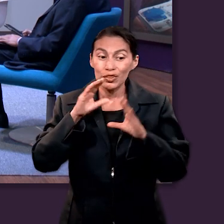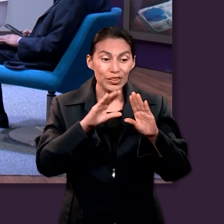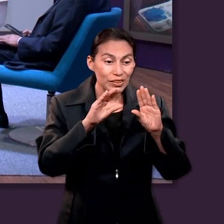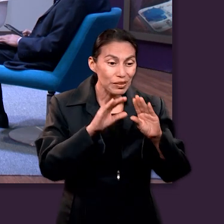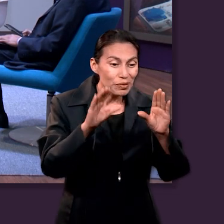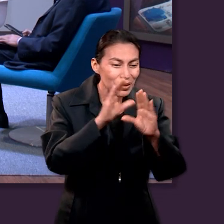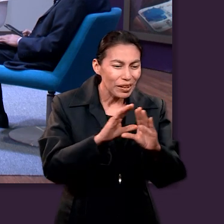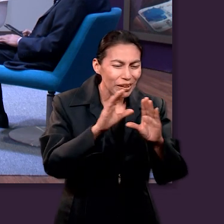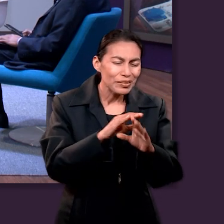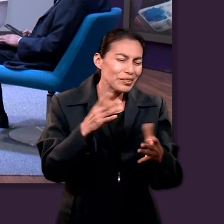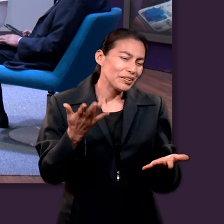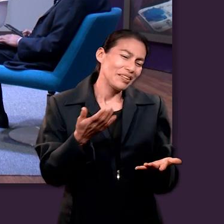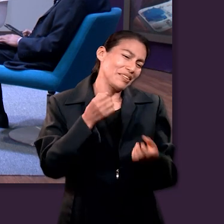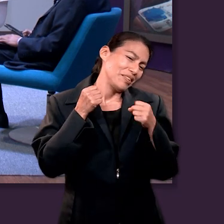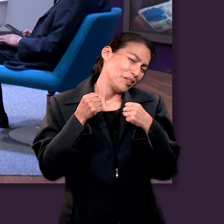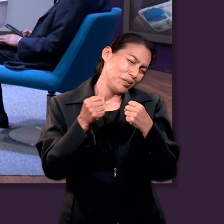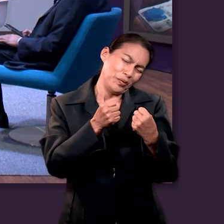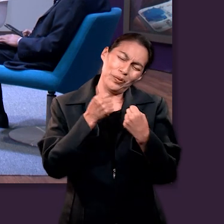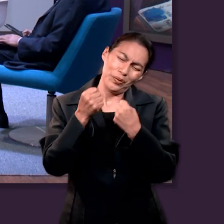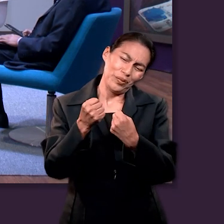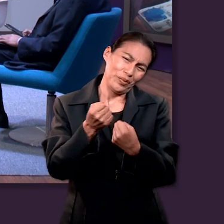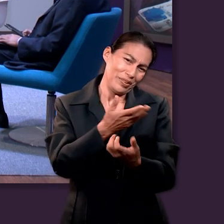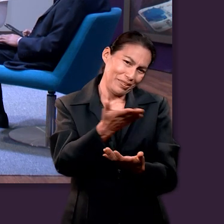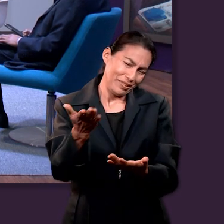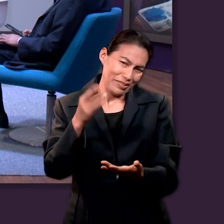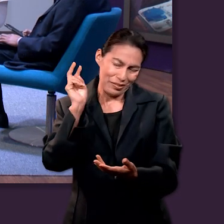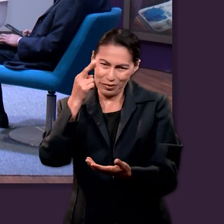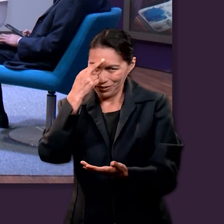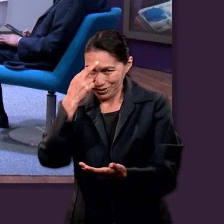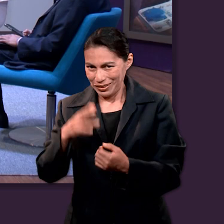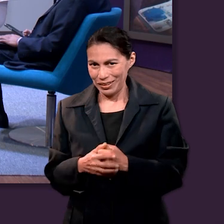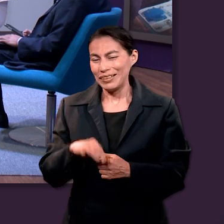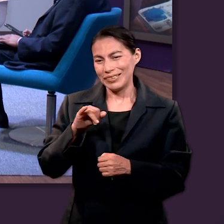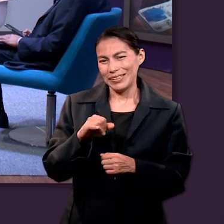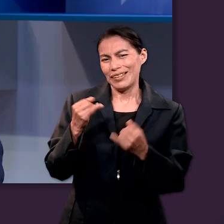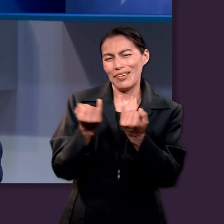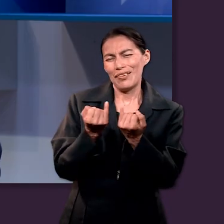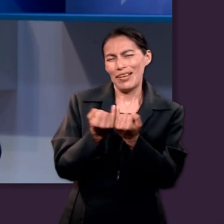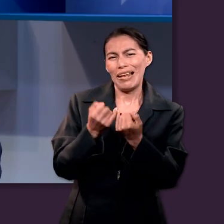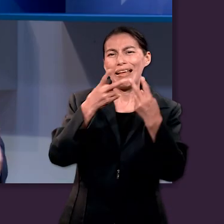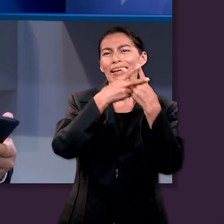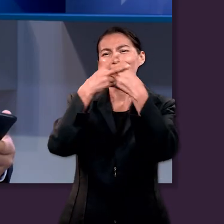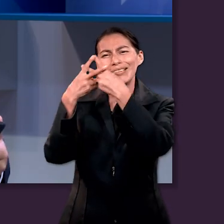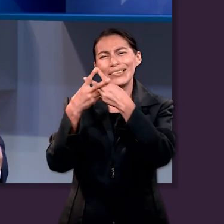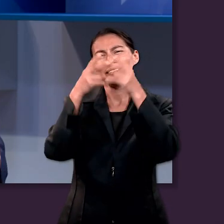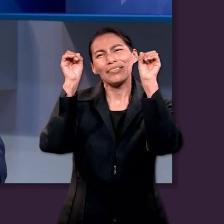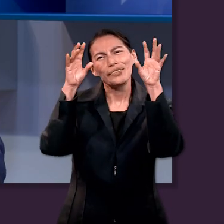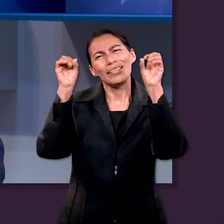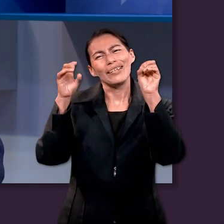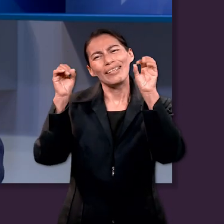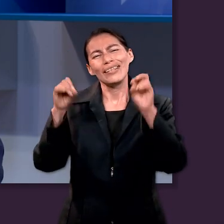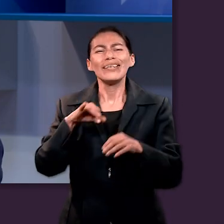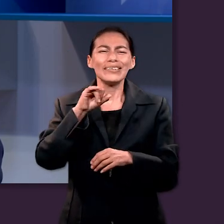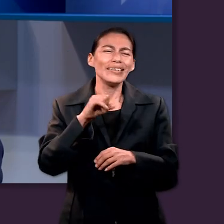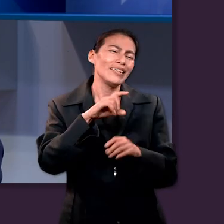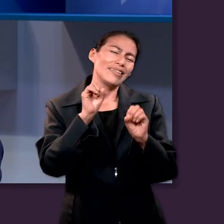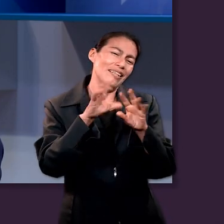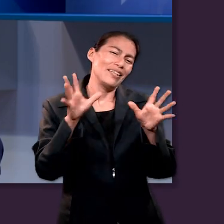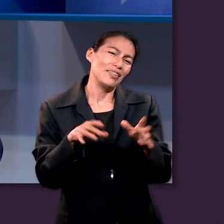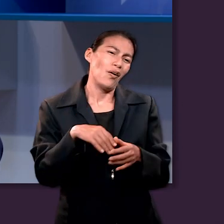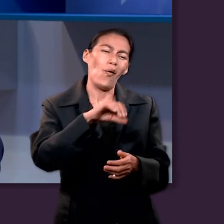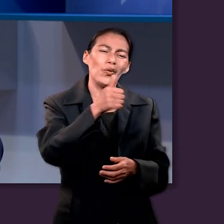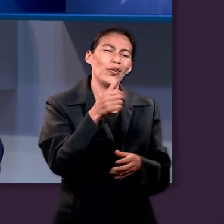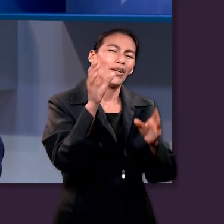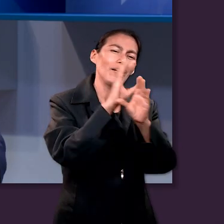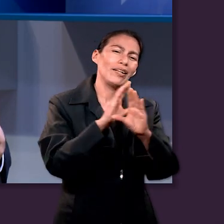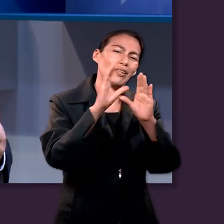verdades en la mente de los pequeños, como hay cantitos que seguramente uno sabe de toda la vida, ¿no? Las estrellitas brillan.